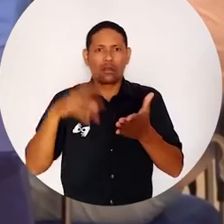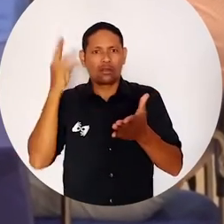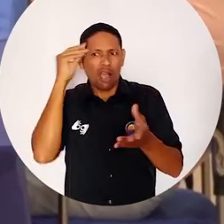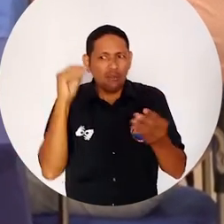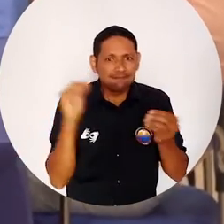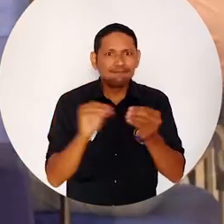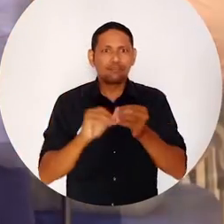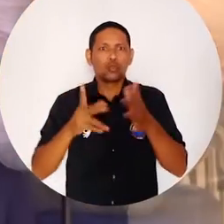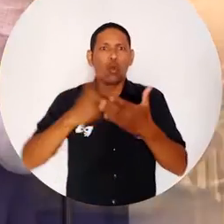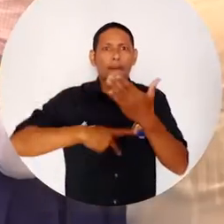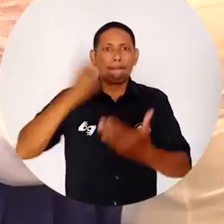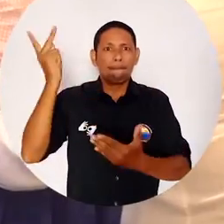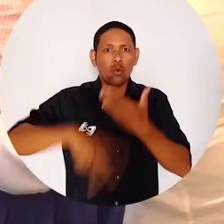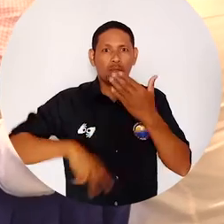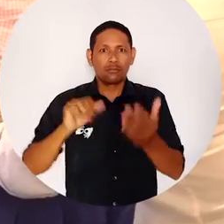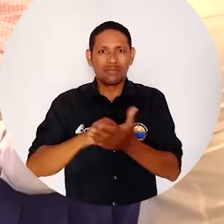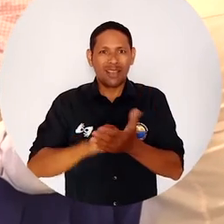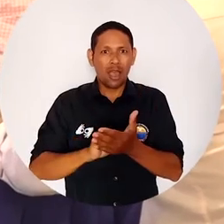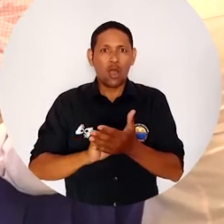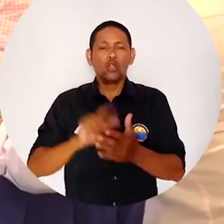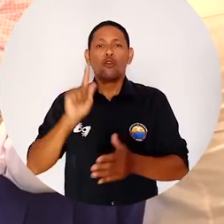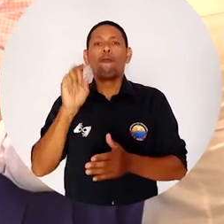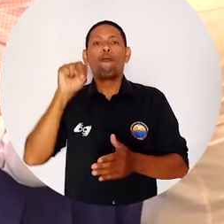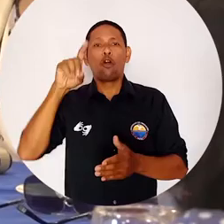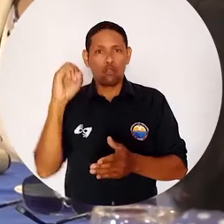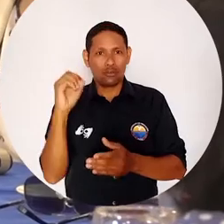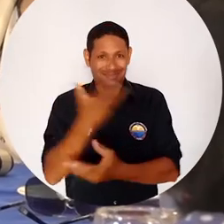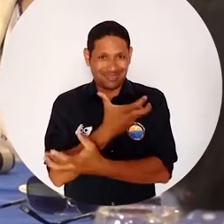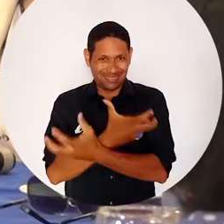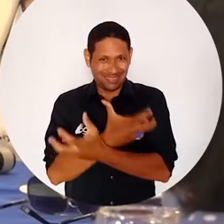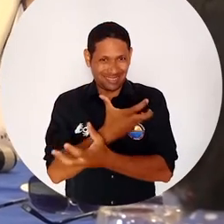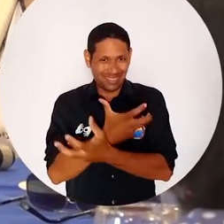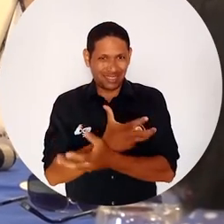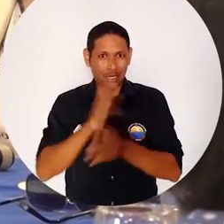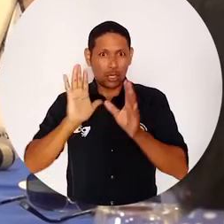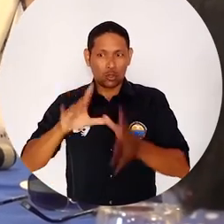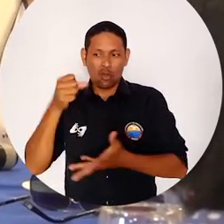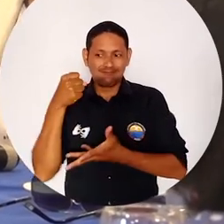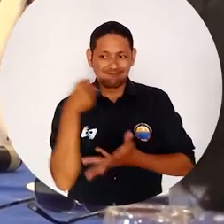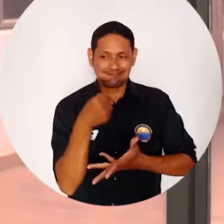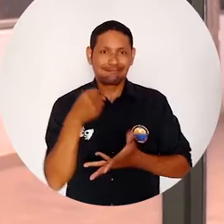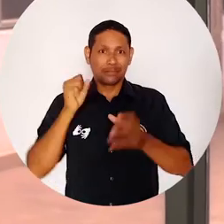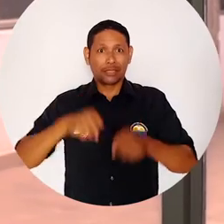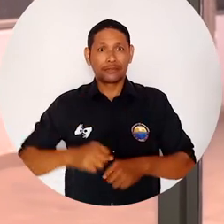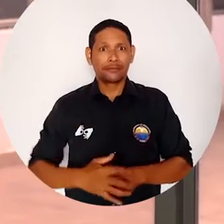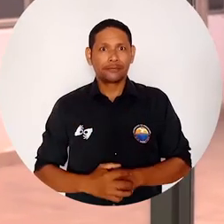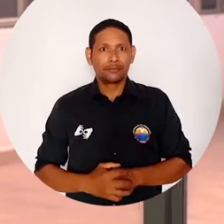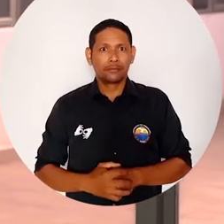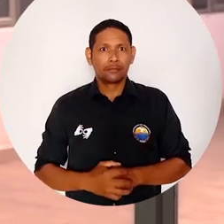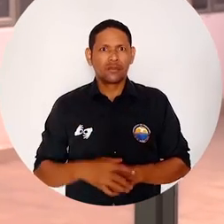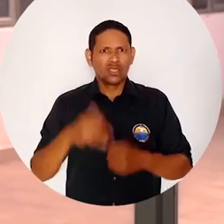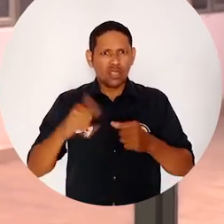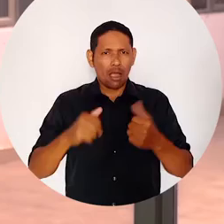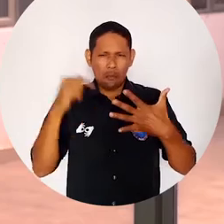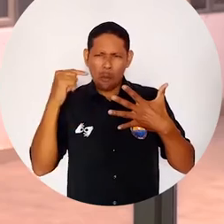ejecución de un proyecto financiado por el Fondo de Ciencia, Tecnología e Innovación del Sistema General de Regalías. Completar o